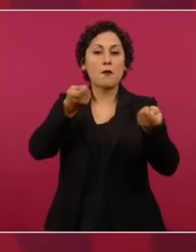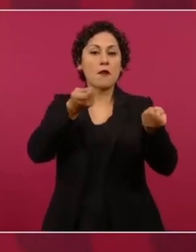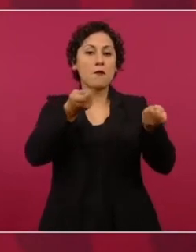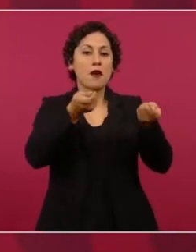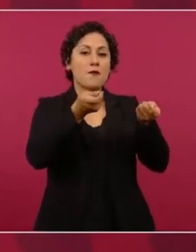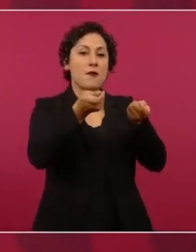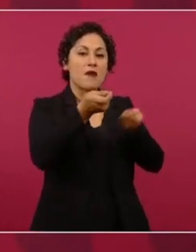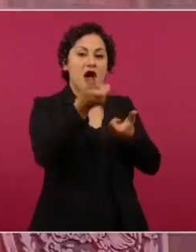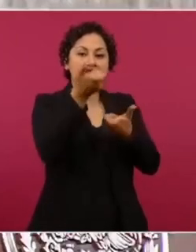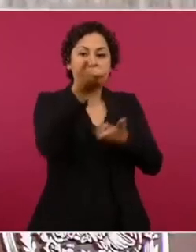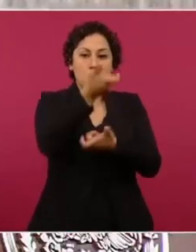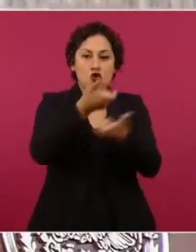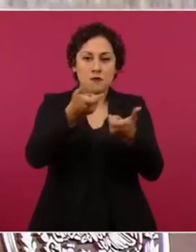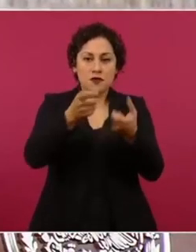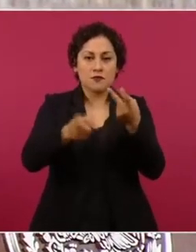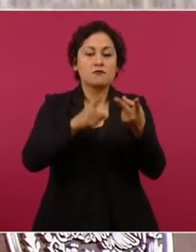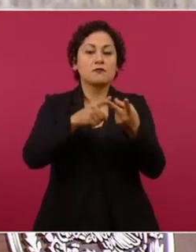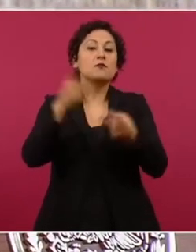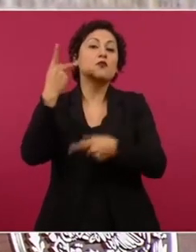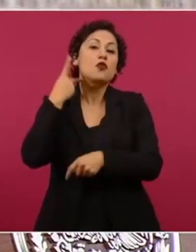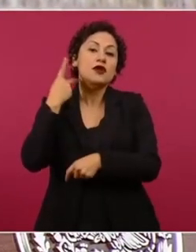ser los dueños de México.